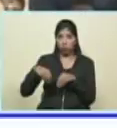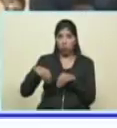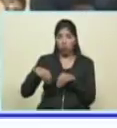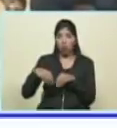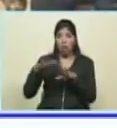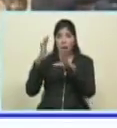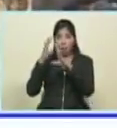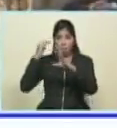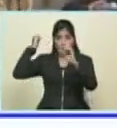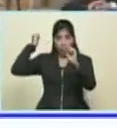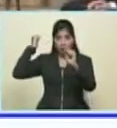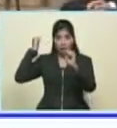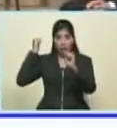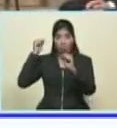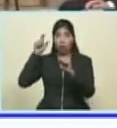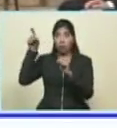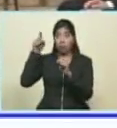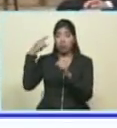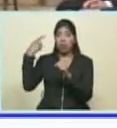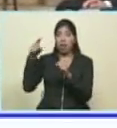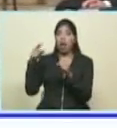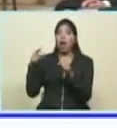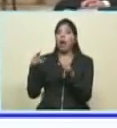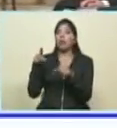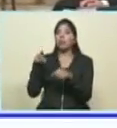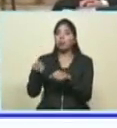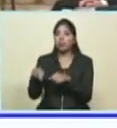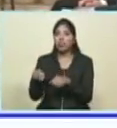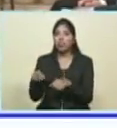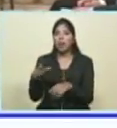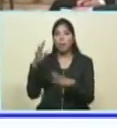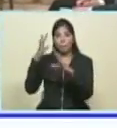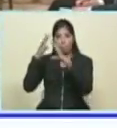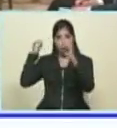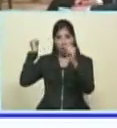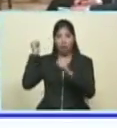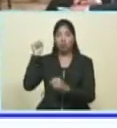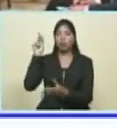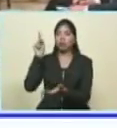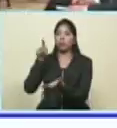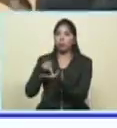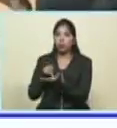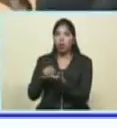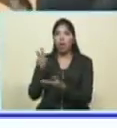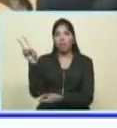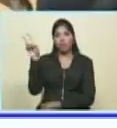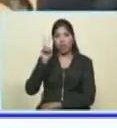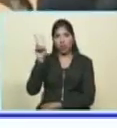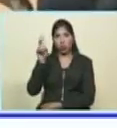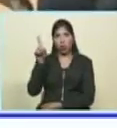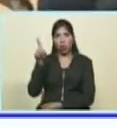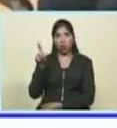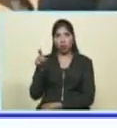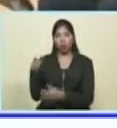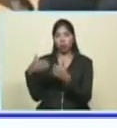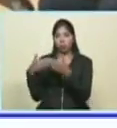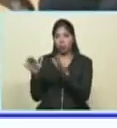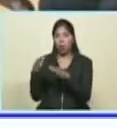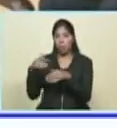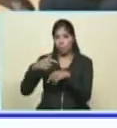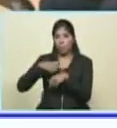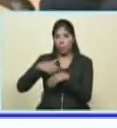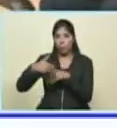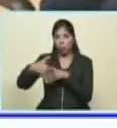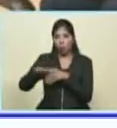embajada en Astana, muy pronto tendremos un embajador en la República de Kazajistán en